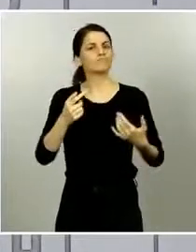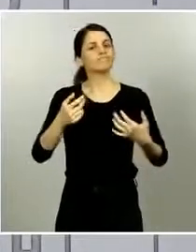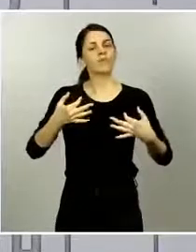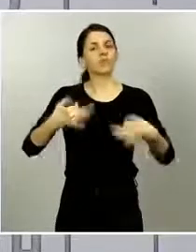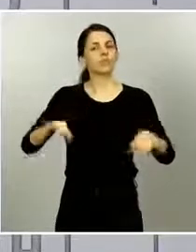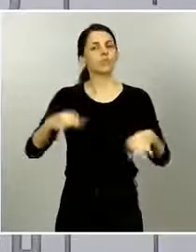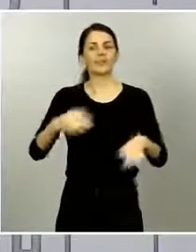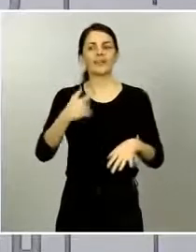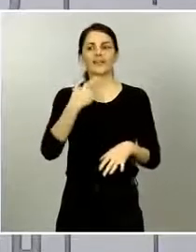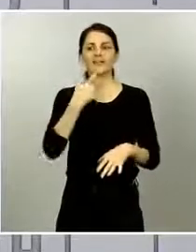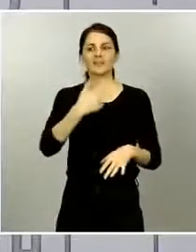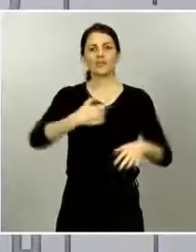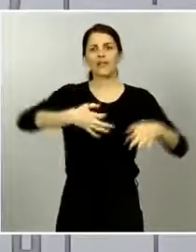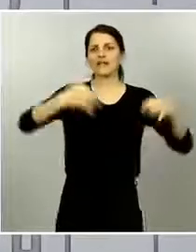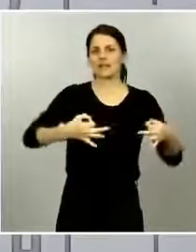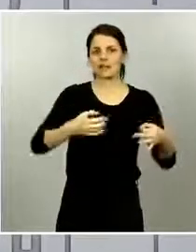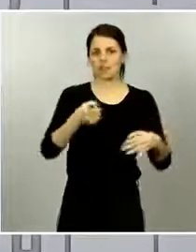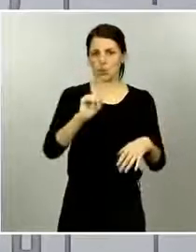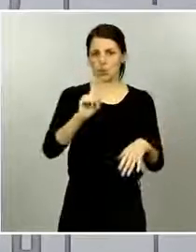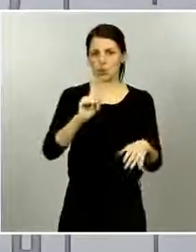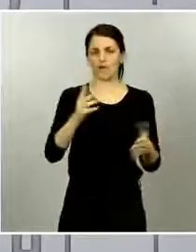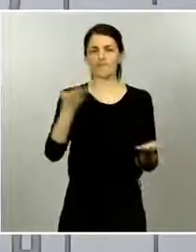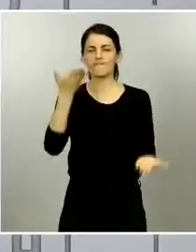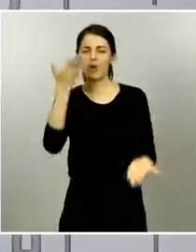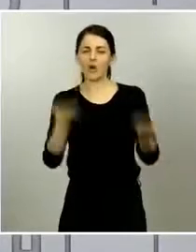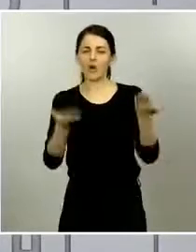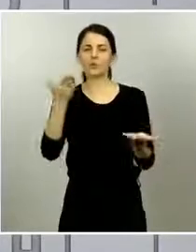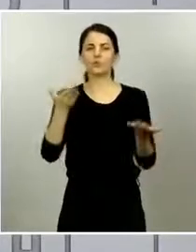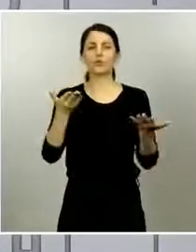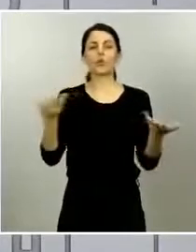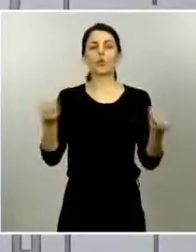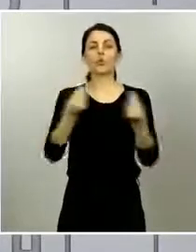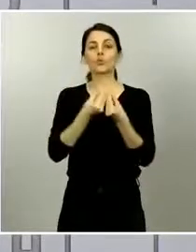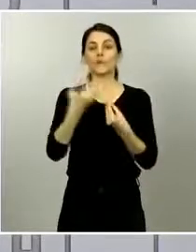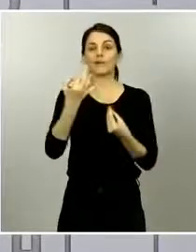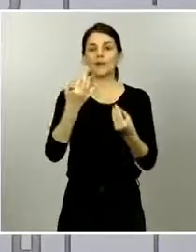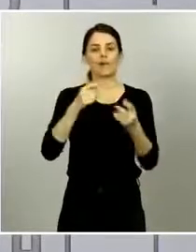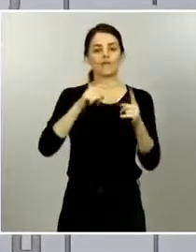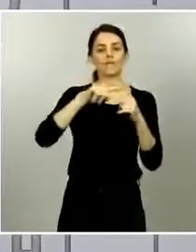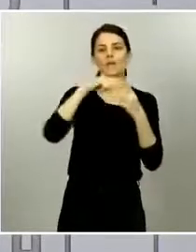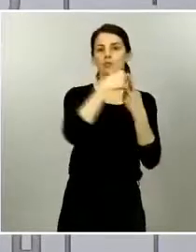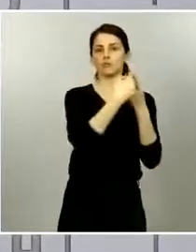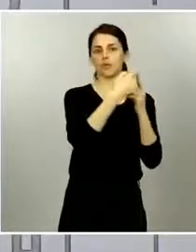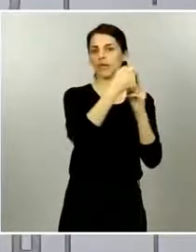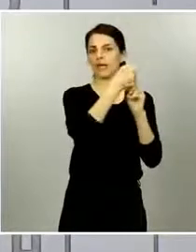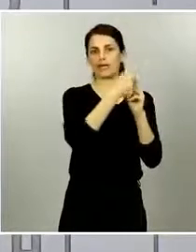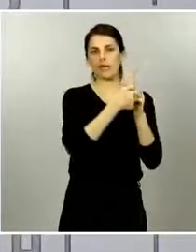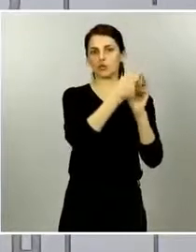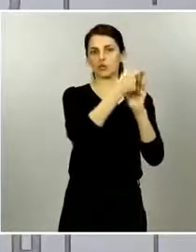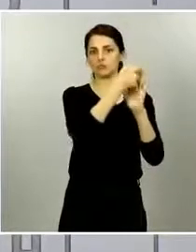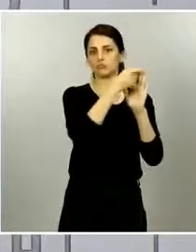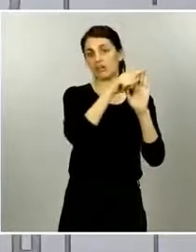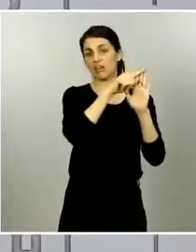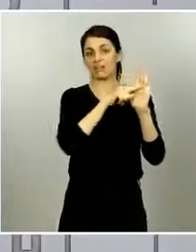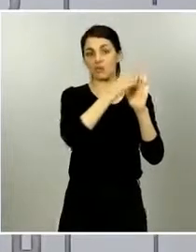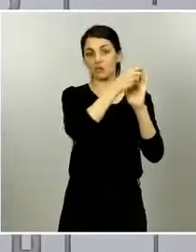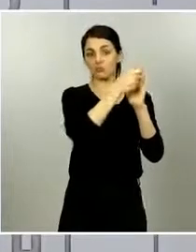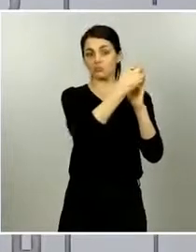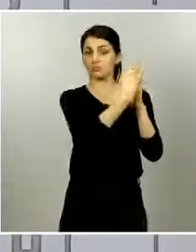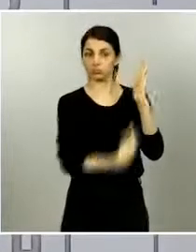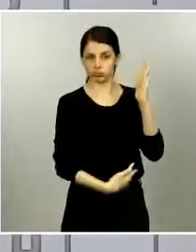territorios entre una fase y otra nunca damos un umbral exacto y siempre hablamos de valorar